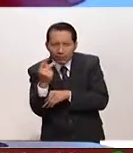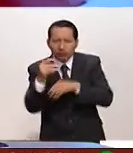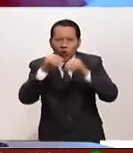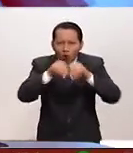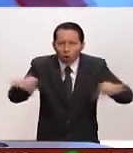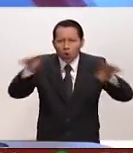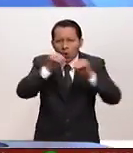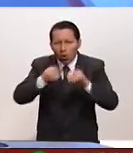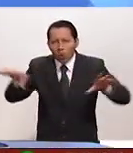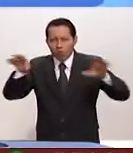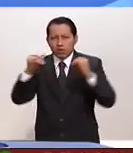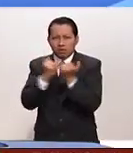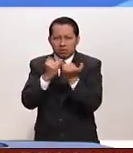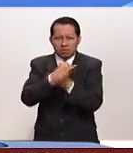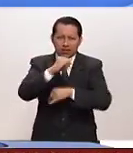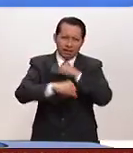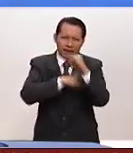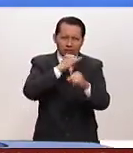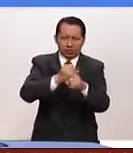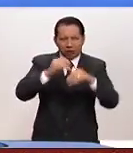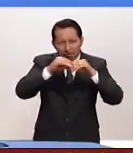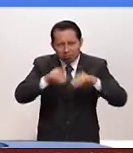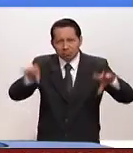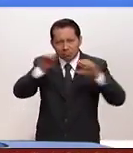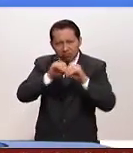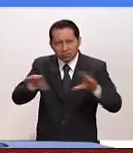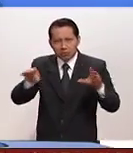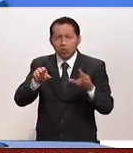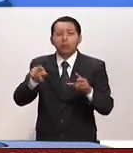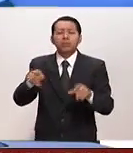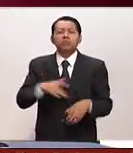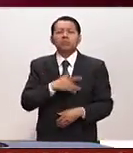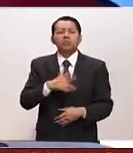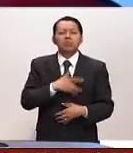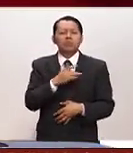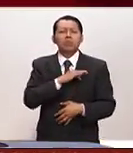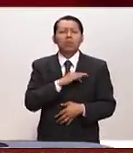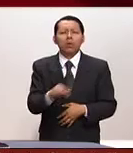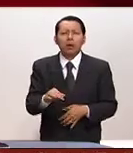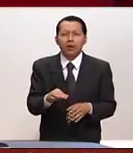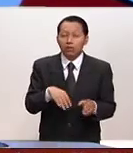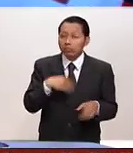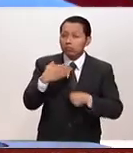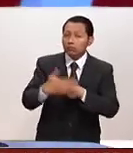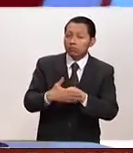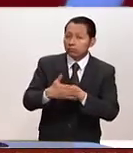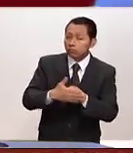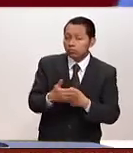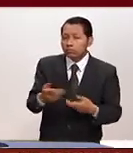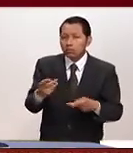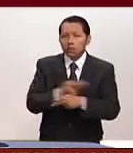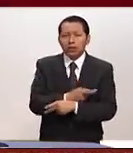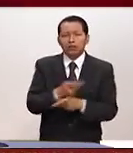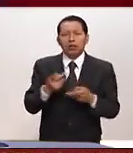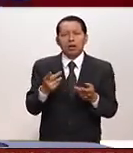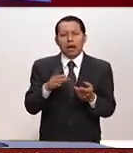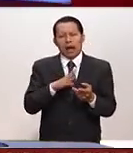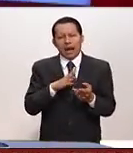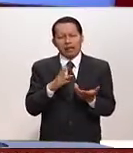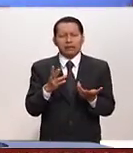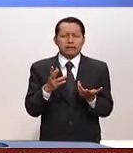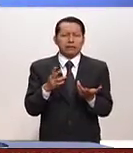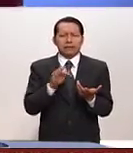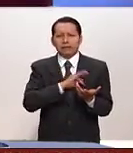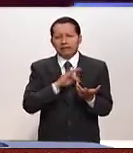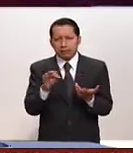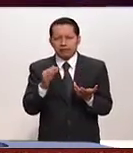no solo Estados Unidos, a nivel internacional. ¿Podrías pronosticar algún desenlace? ¿Van a ser encuestas cerradas?